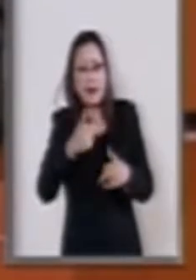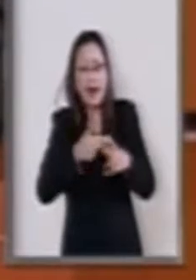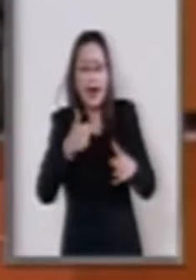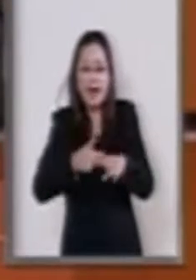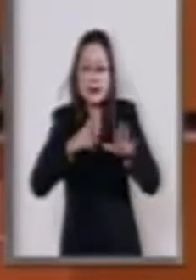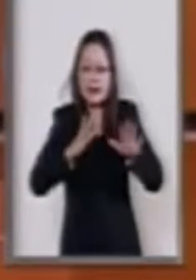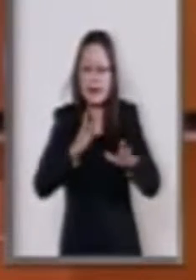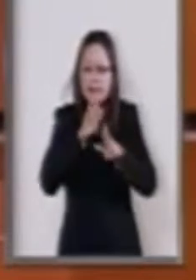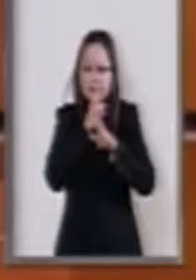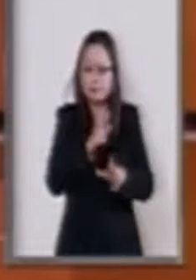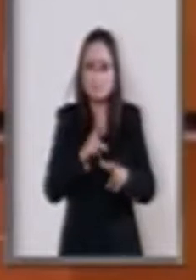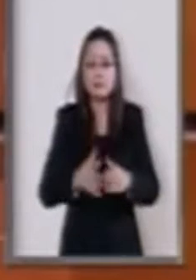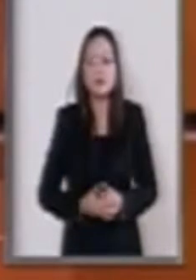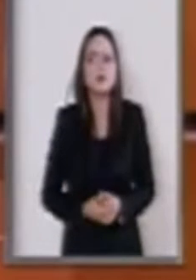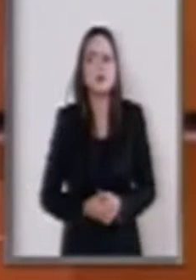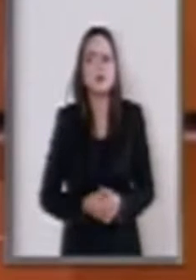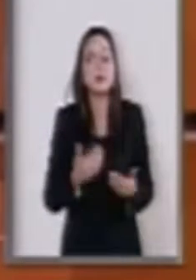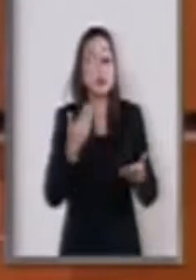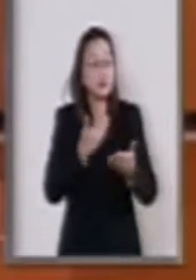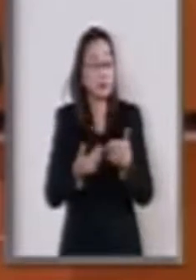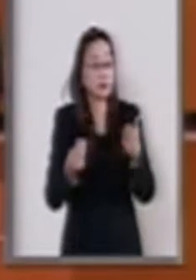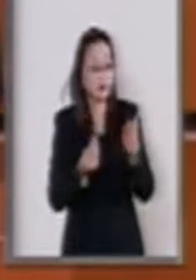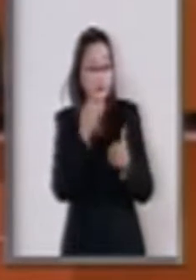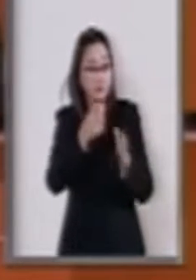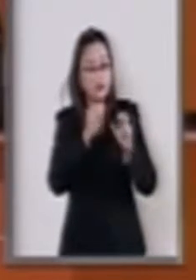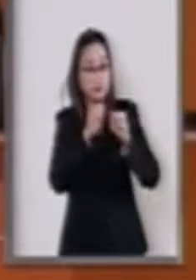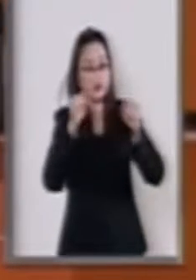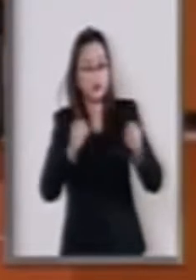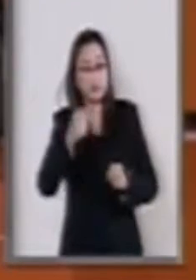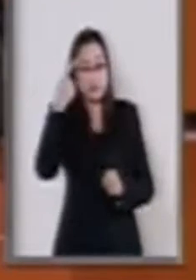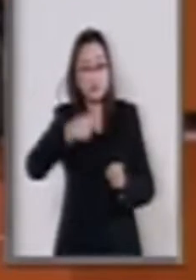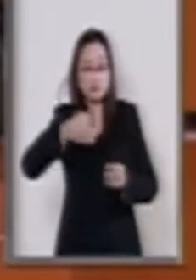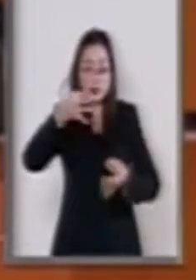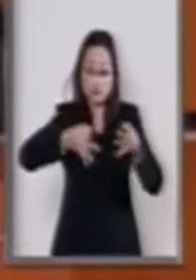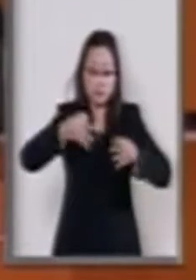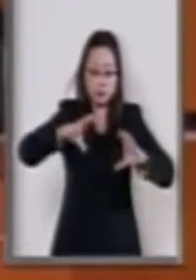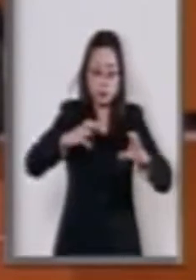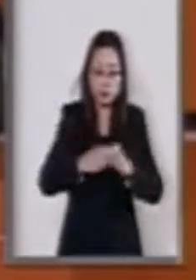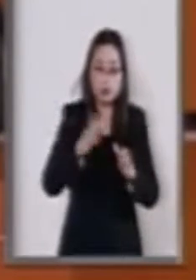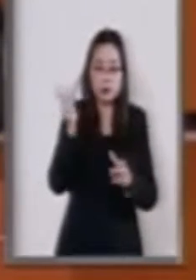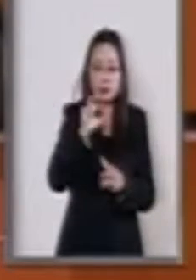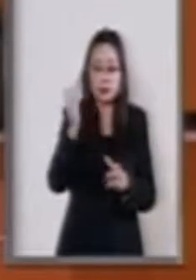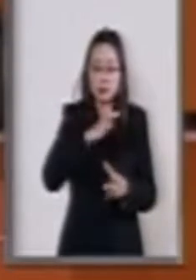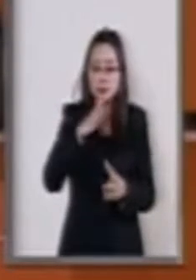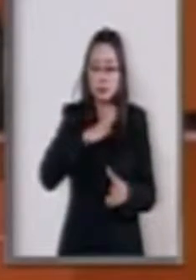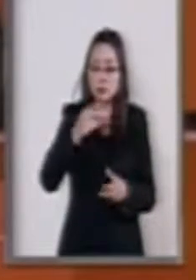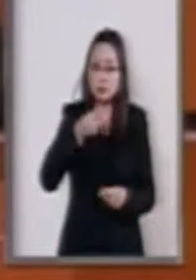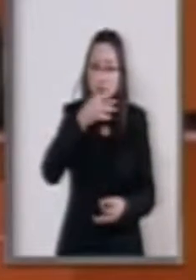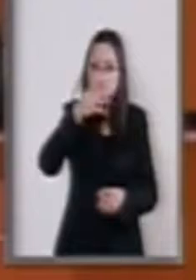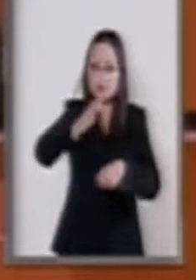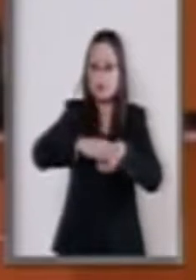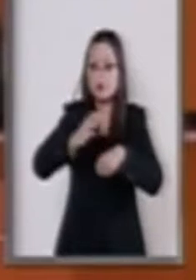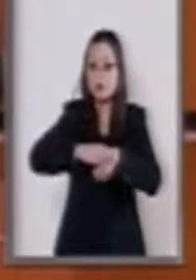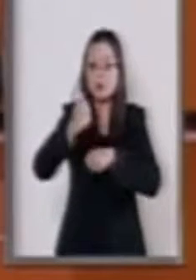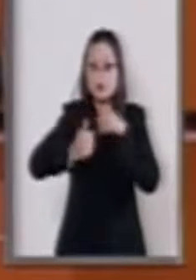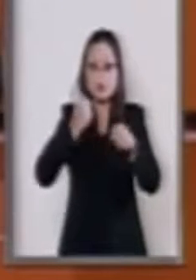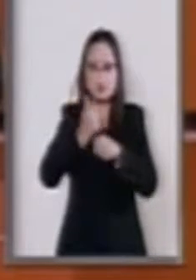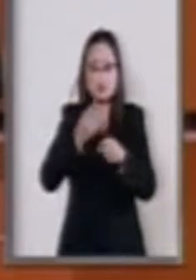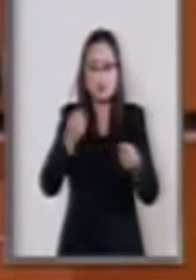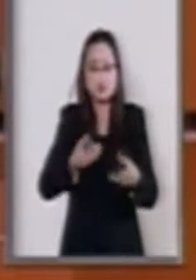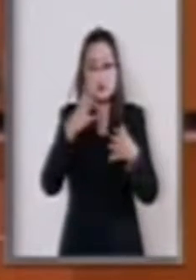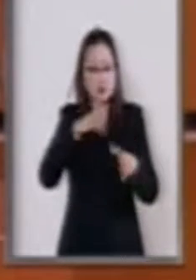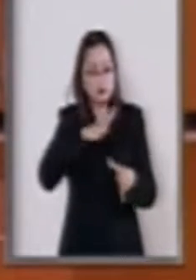Ahora solo, a partir de este sistema de justicia, cuando se dicte una condena en que se declare la